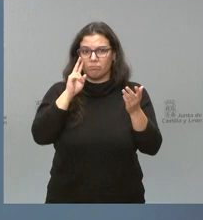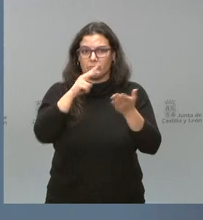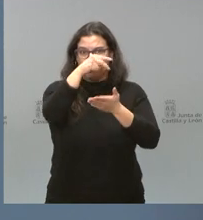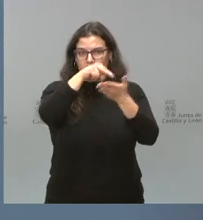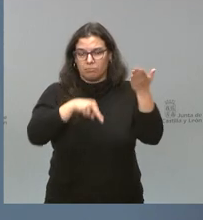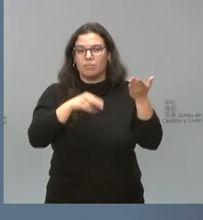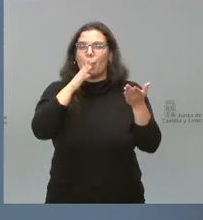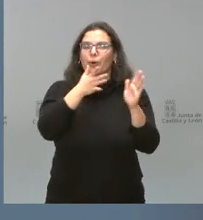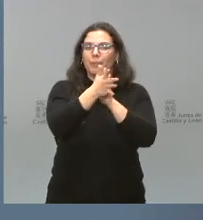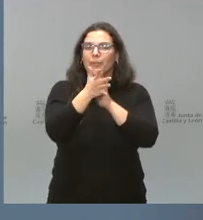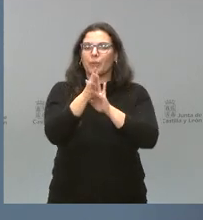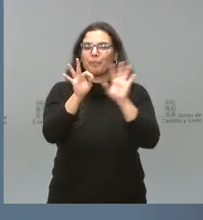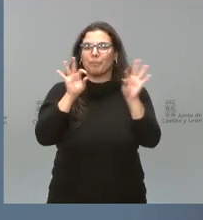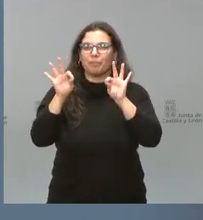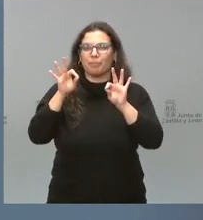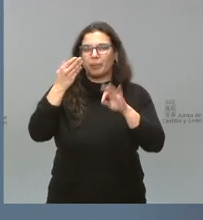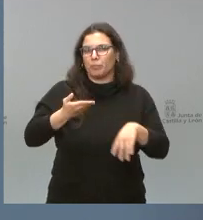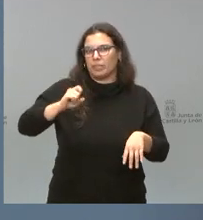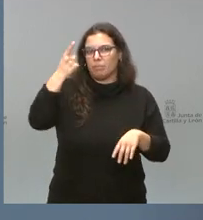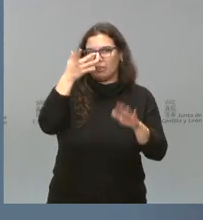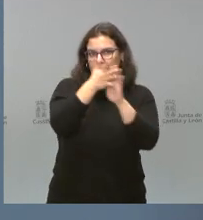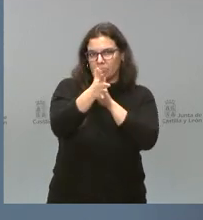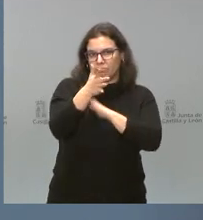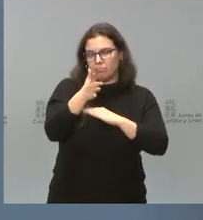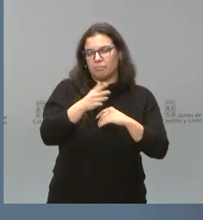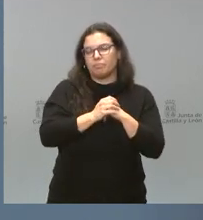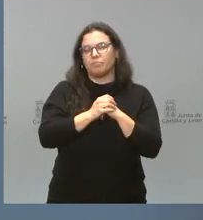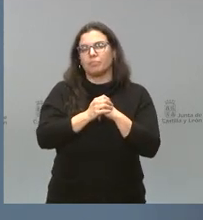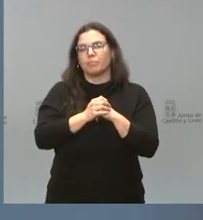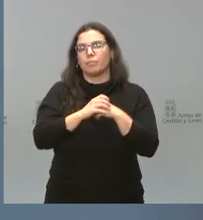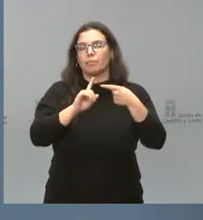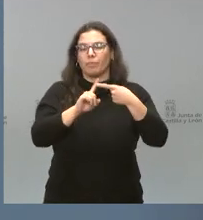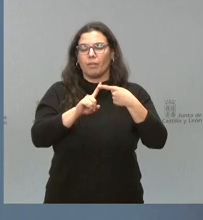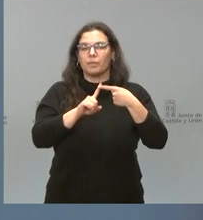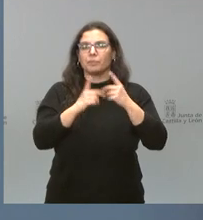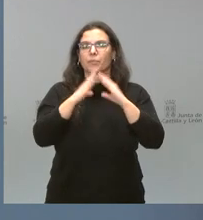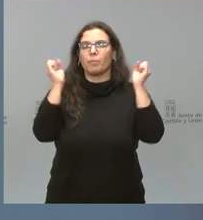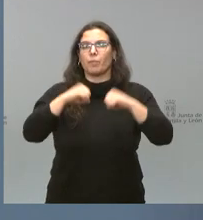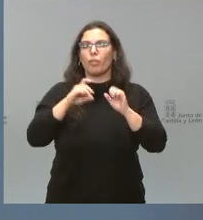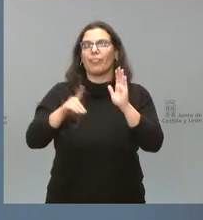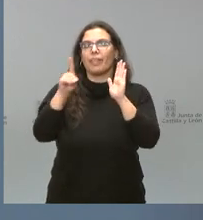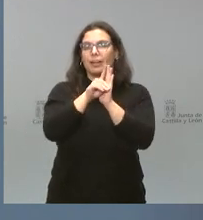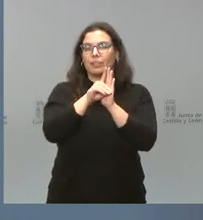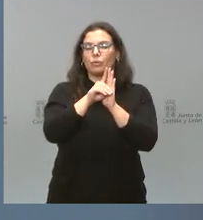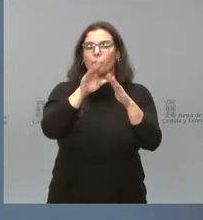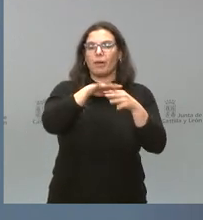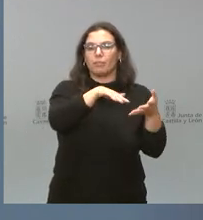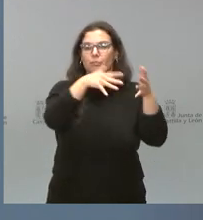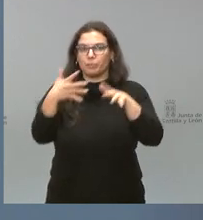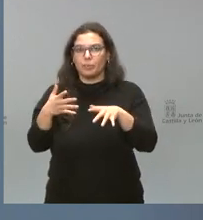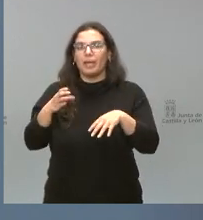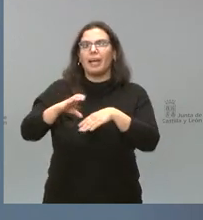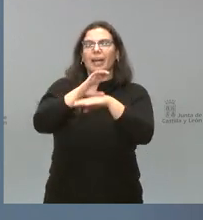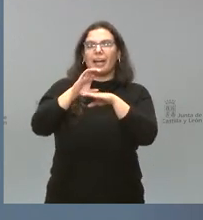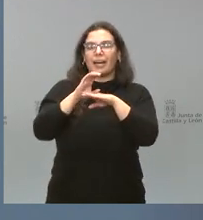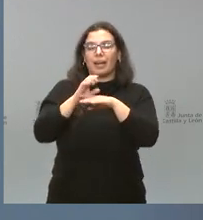detallarle los aspectos más relevantes a nuestro juicio. Por un lado, hemos aprobado el decreto por el que se desarrolla la carrera profesional